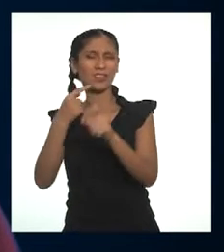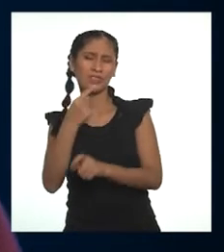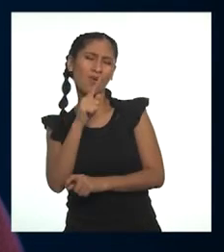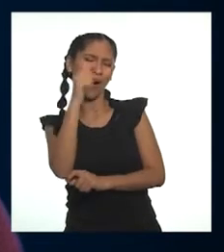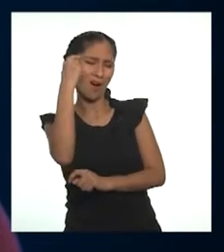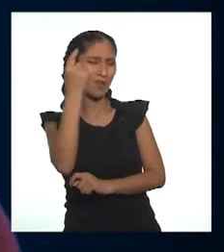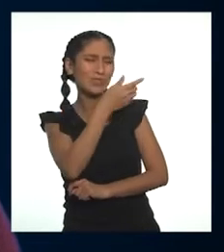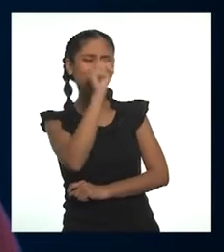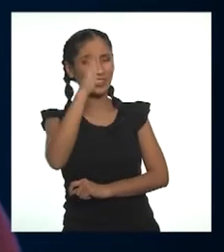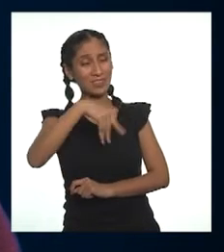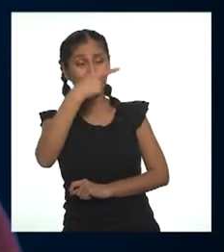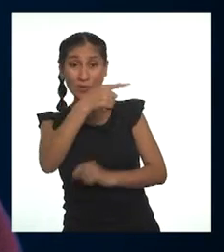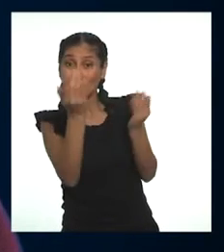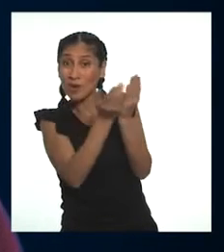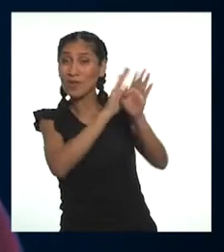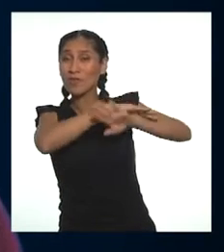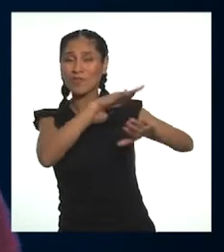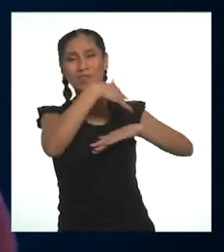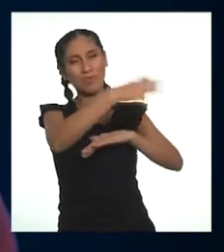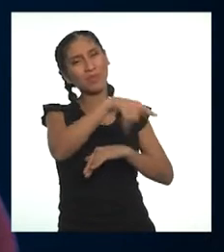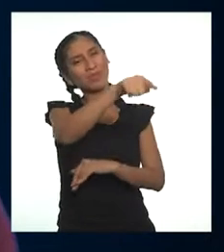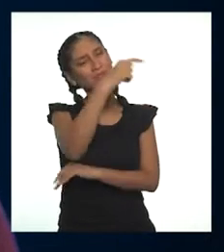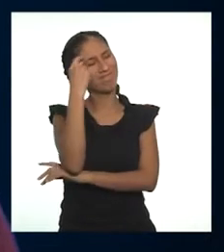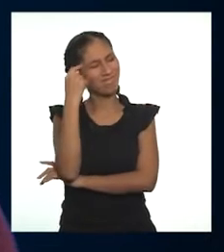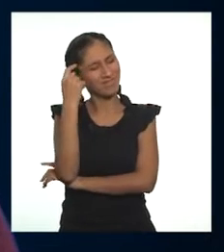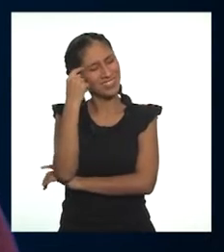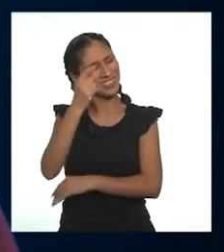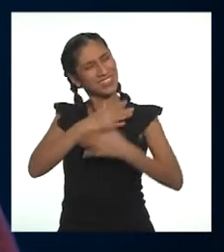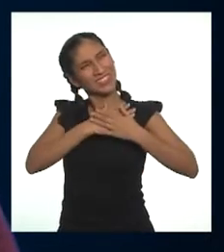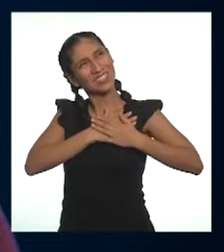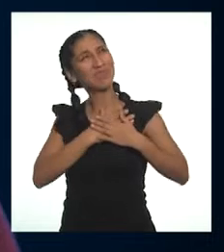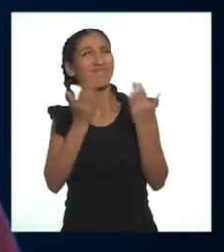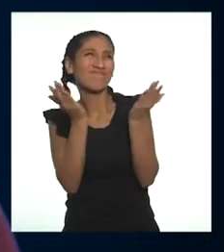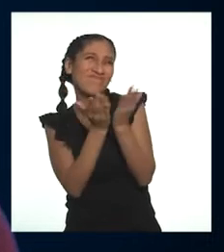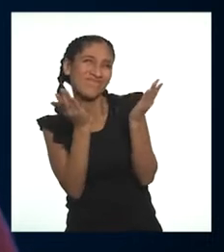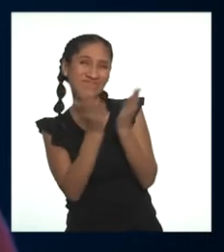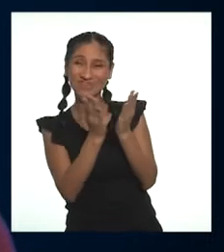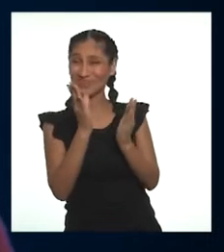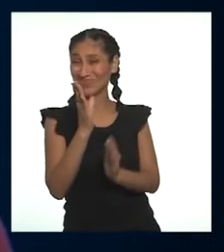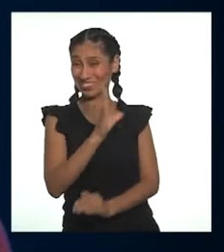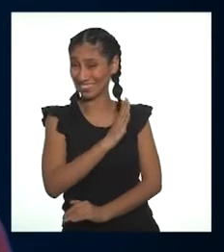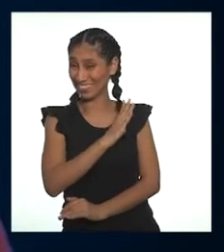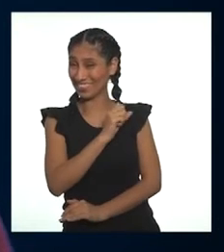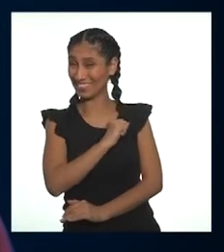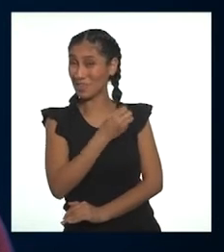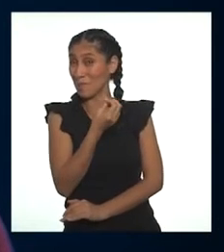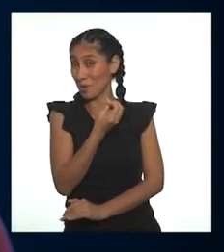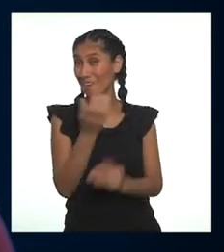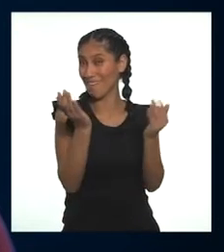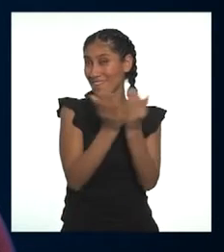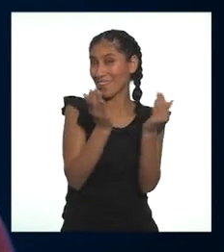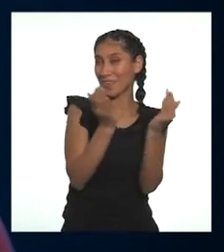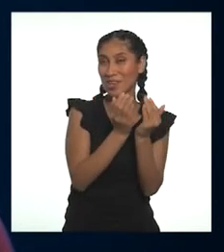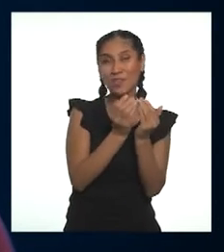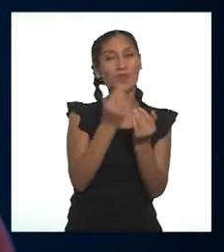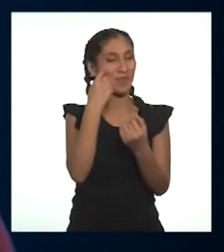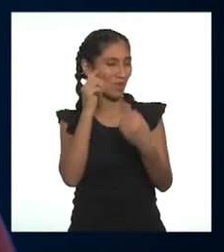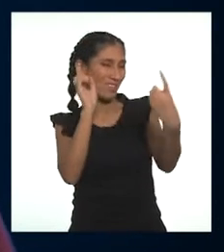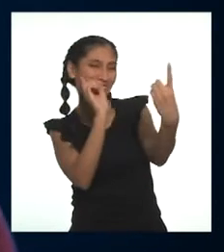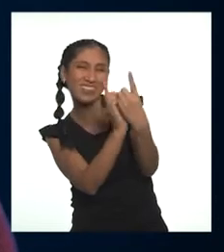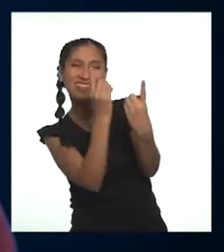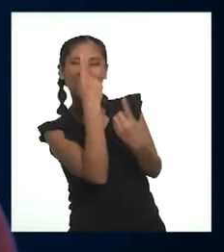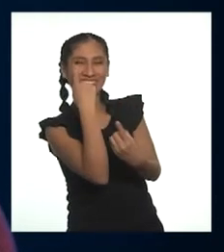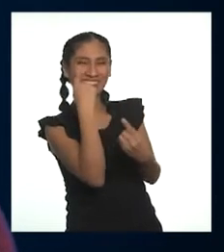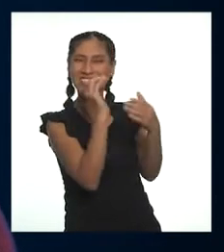extraña. Y es que en ese camino, solemos encontrar a nuestras mejores amigas y amigos, pero también está la